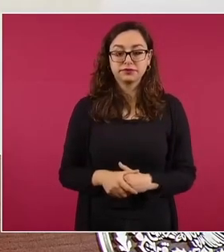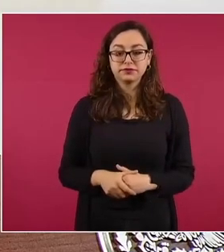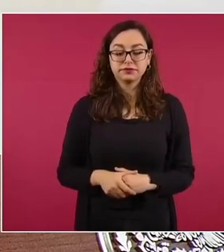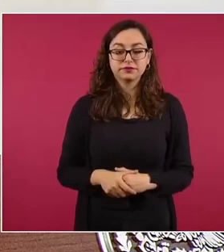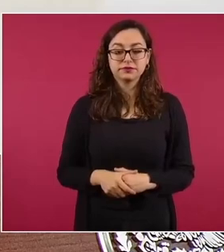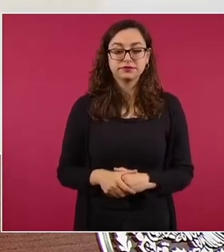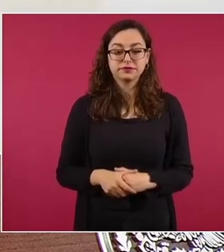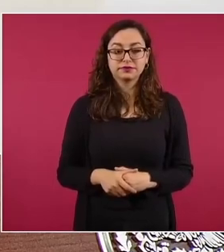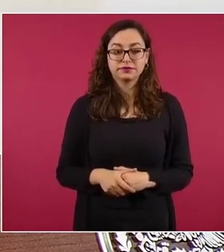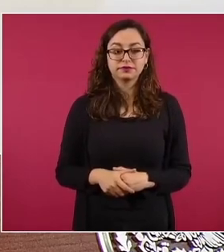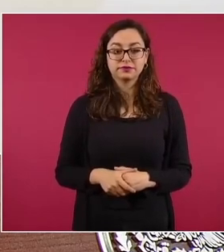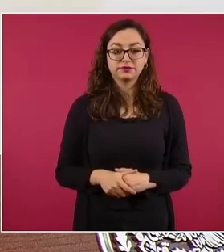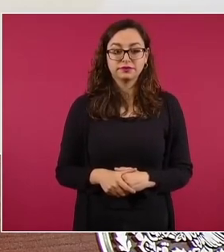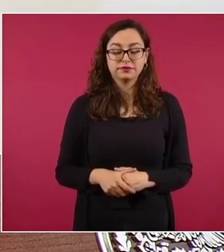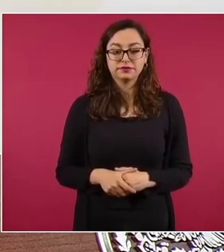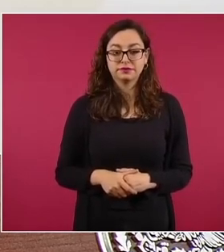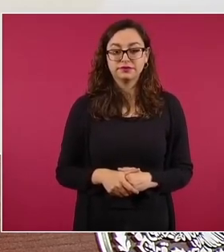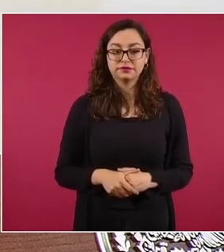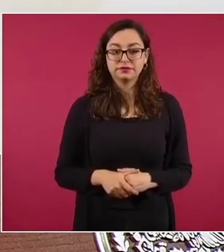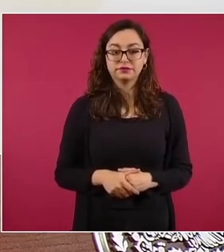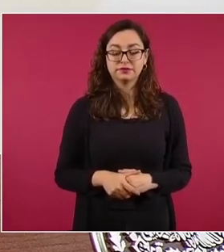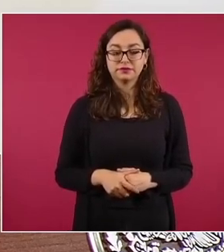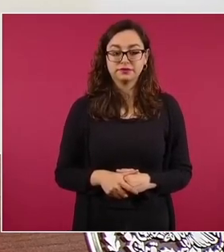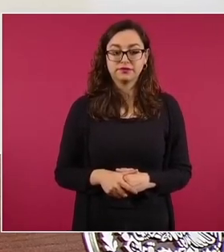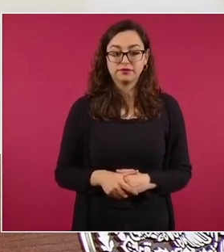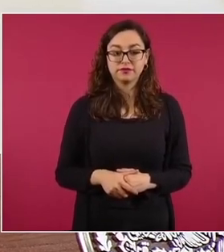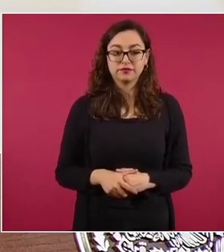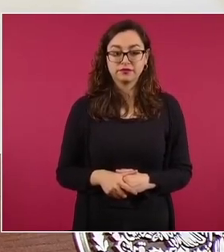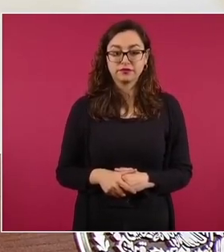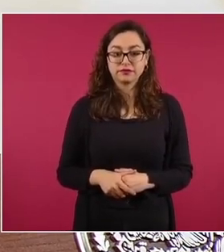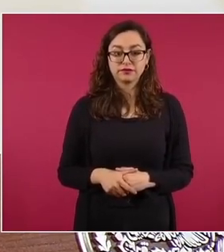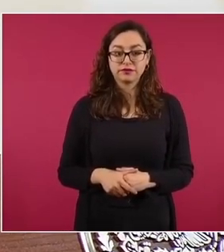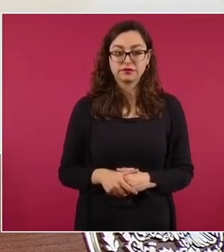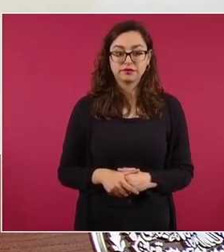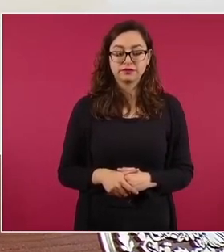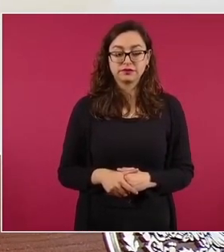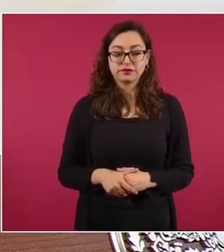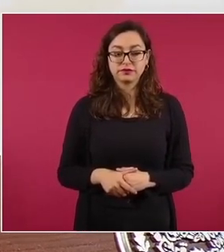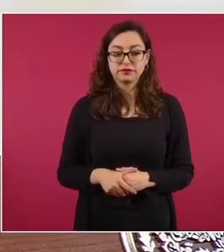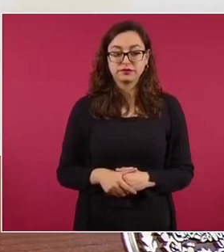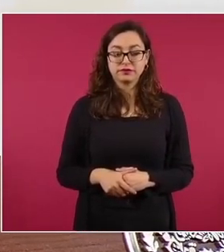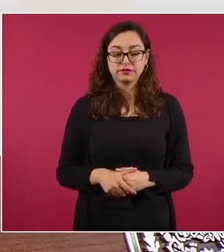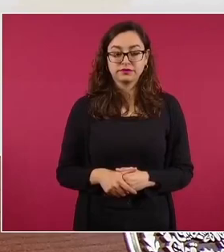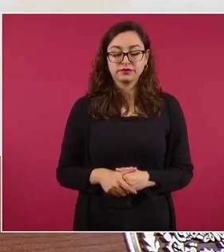Es deber, pero también significa